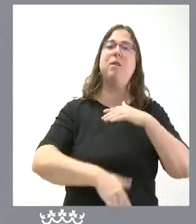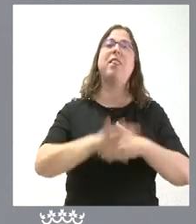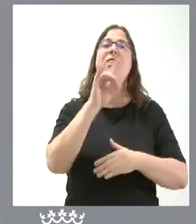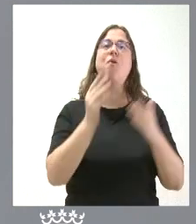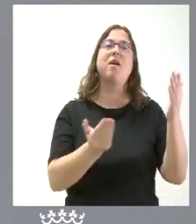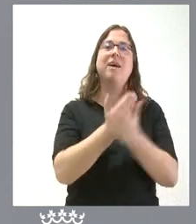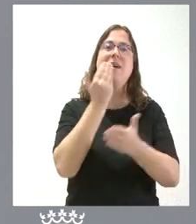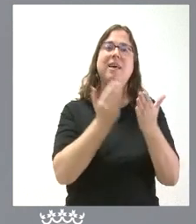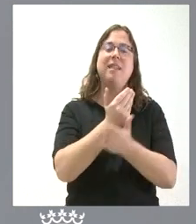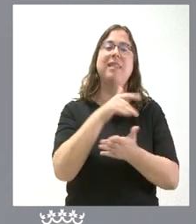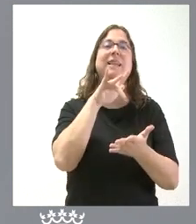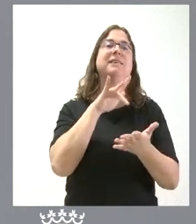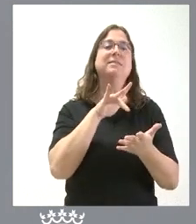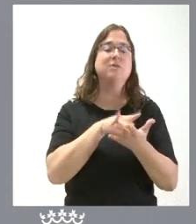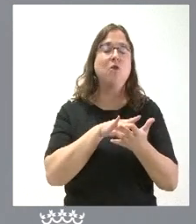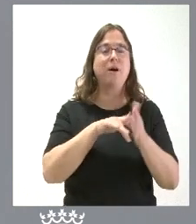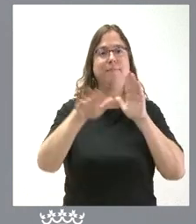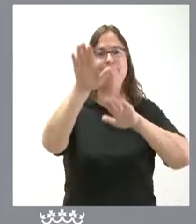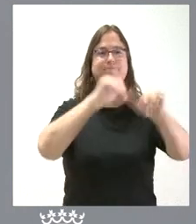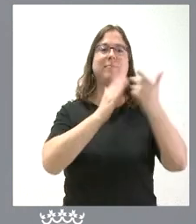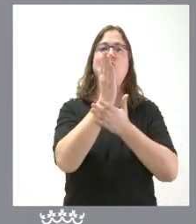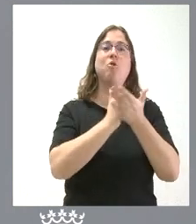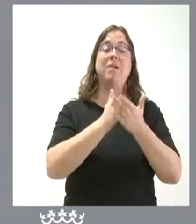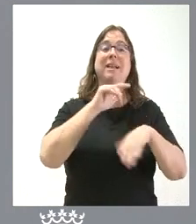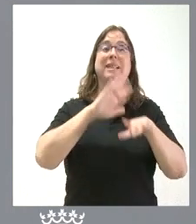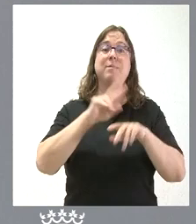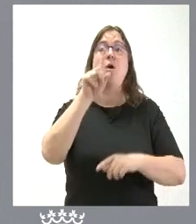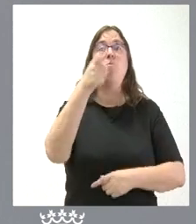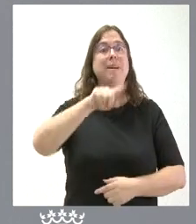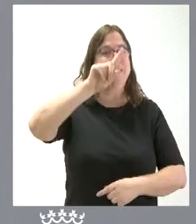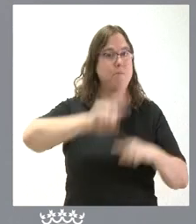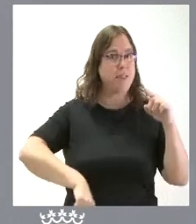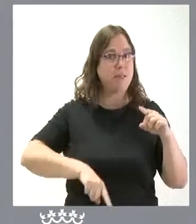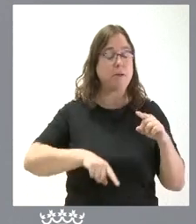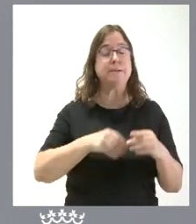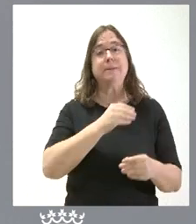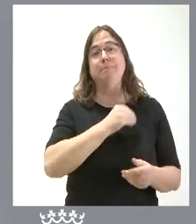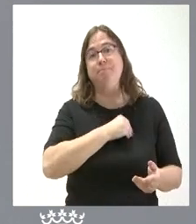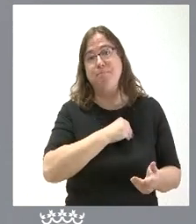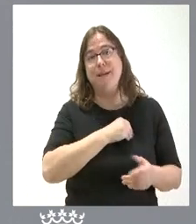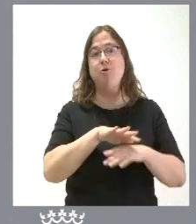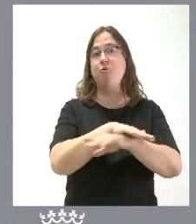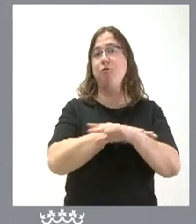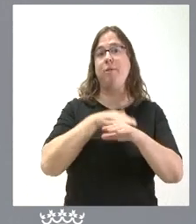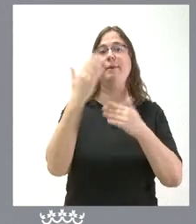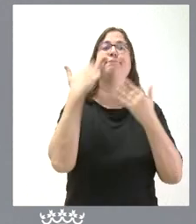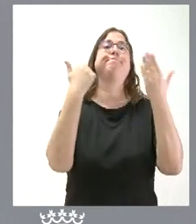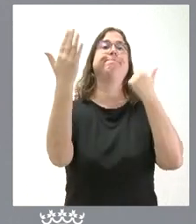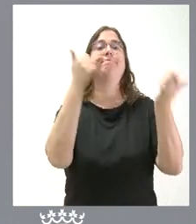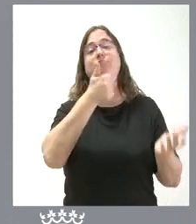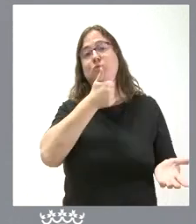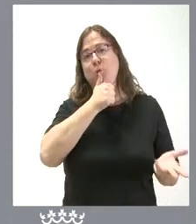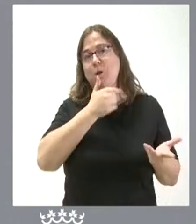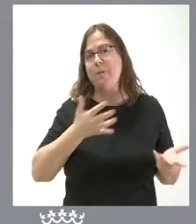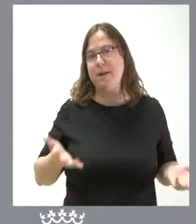convocaría a las comunidades autónomas para hablar de esta cuestión ha pasado ya mes y medio desgraciadamente el gobierno no ha hecho esta